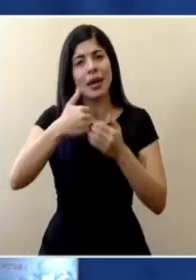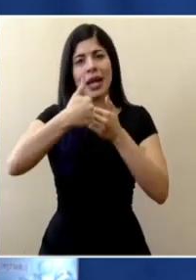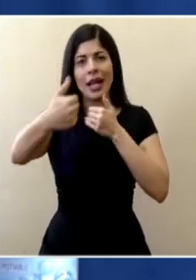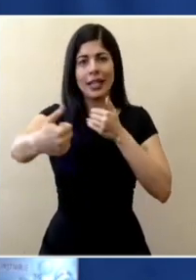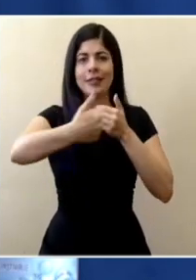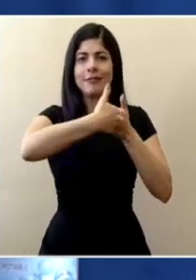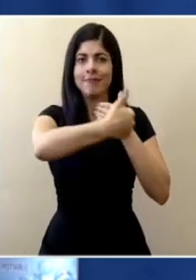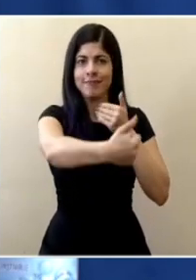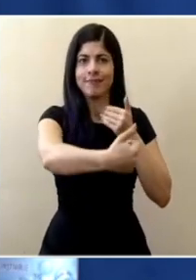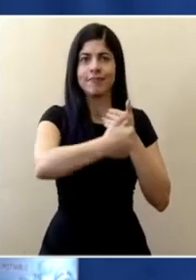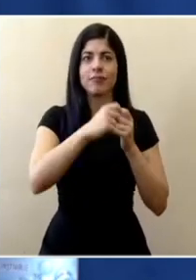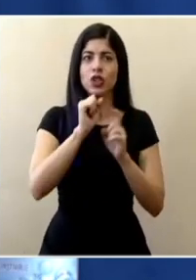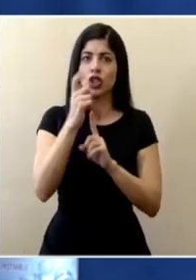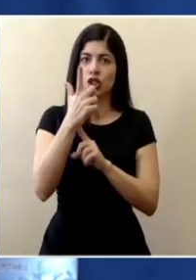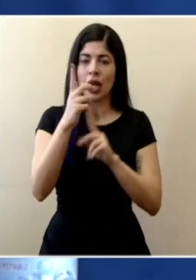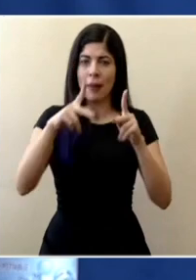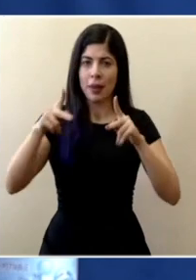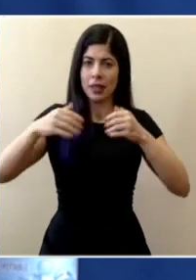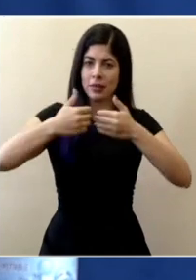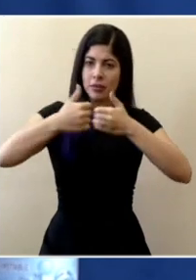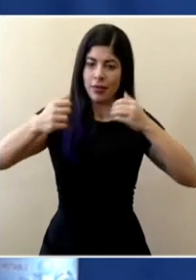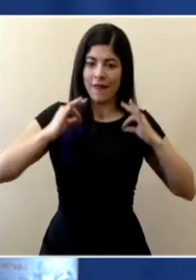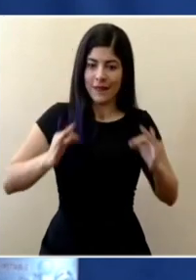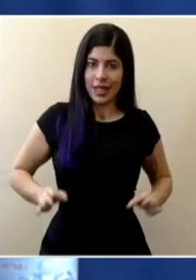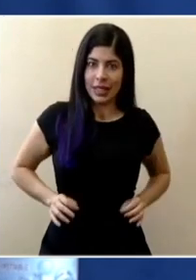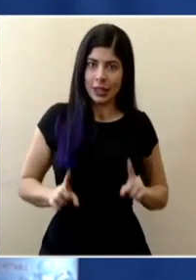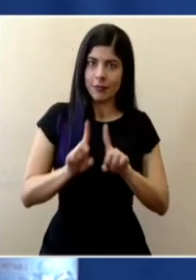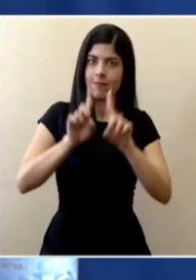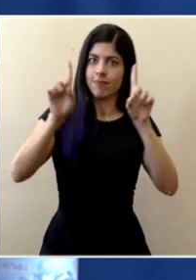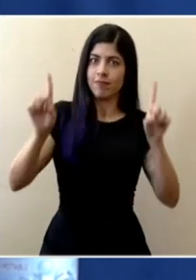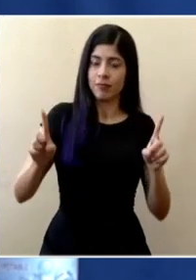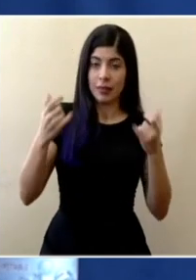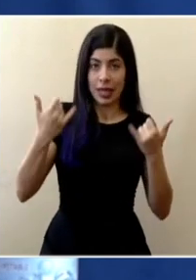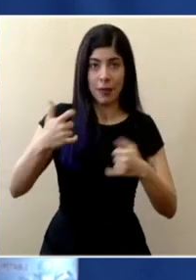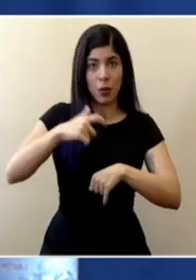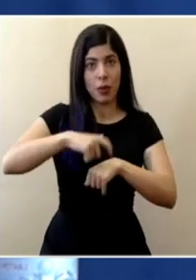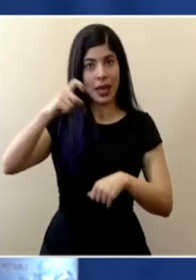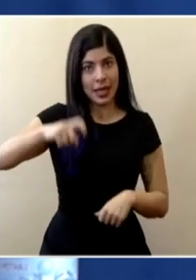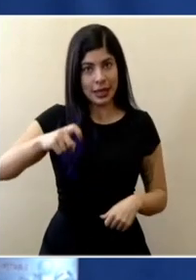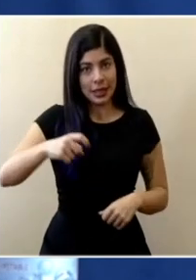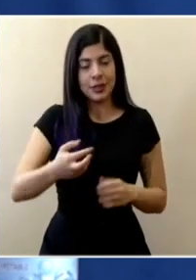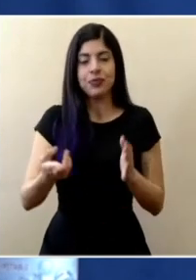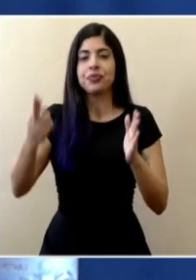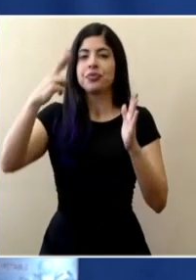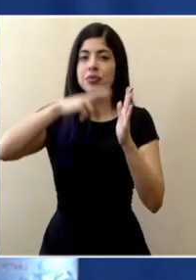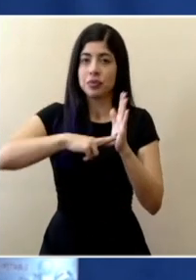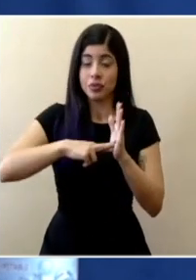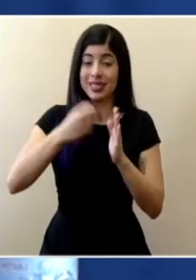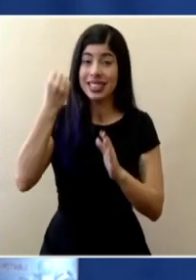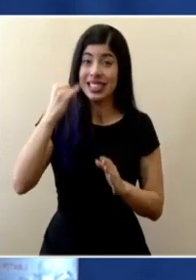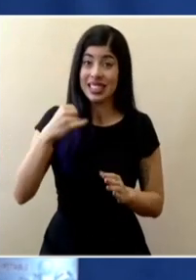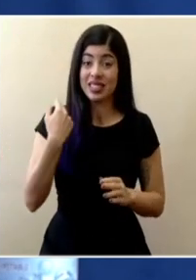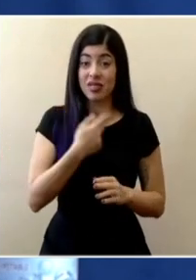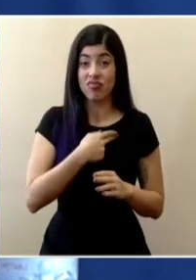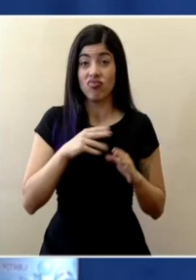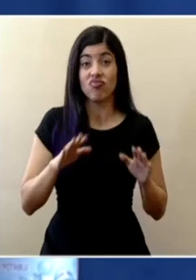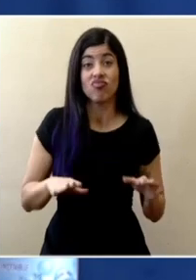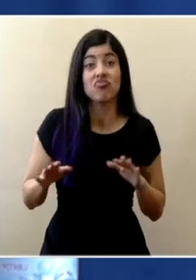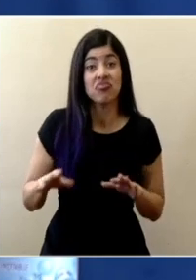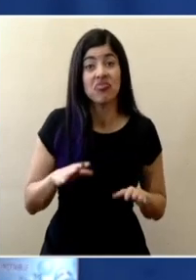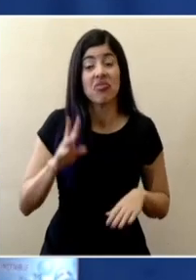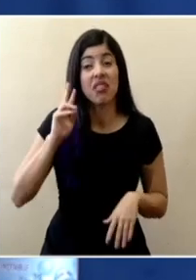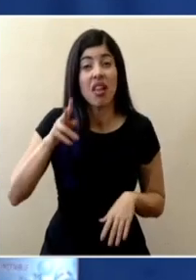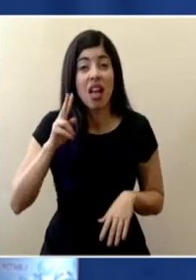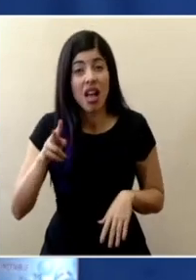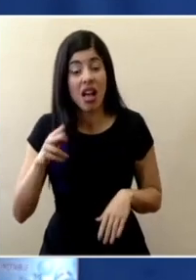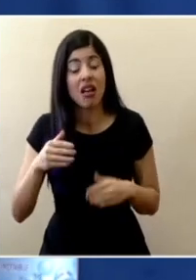distanciamiento social y físico que se requiere en estos momentos vuelvo a insistir si bajamos la guardia vamos